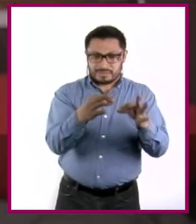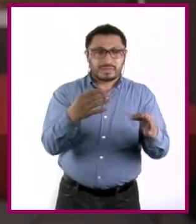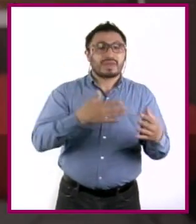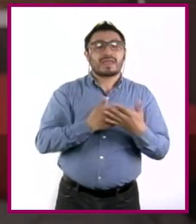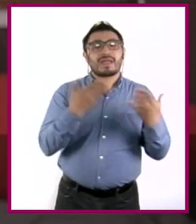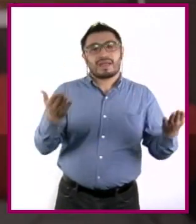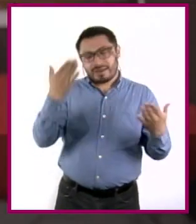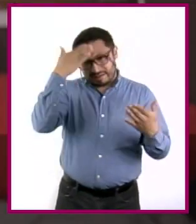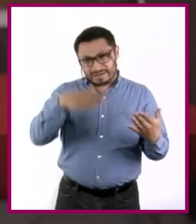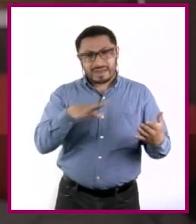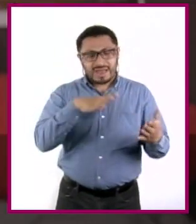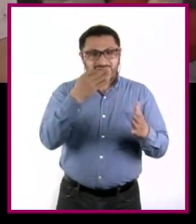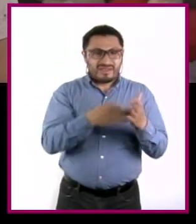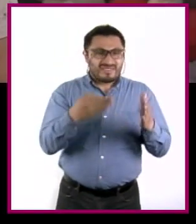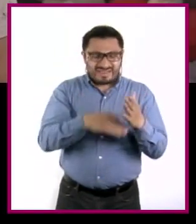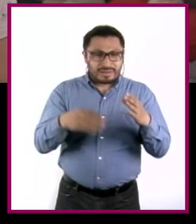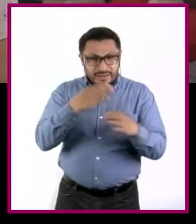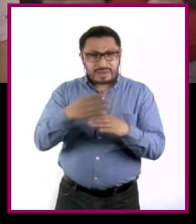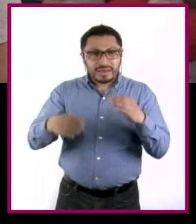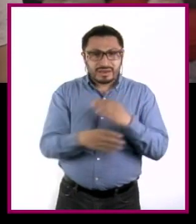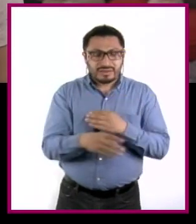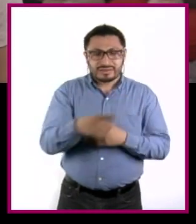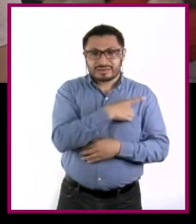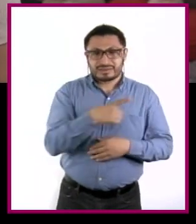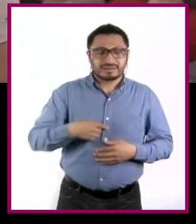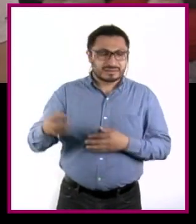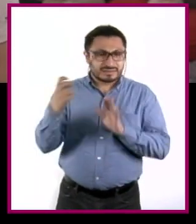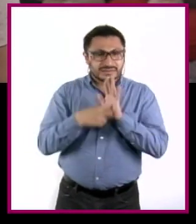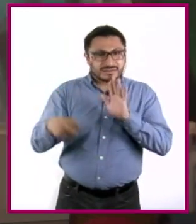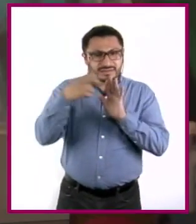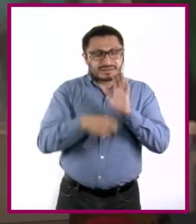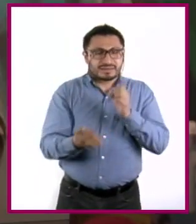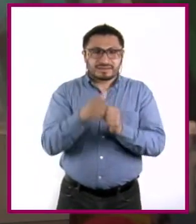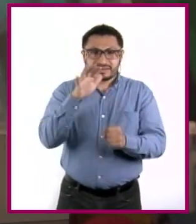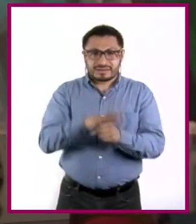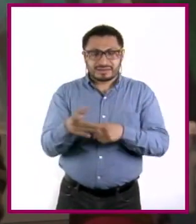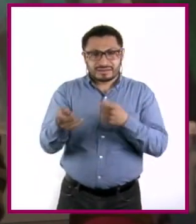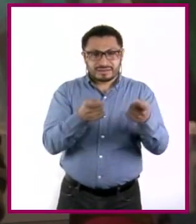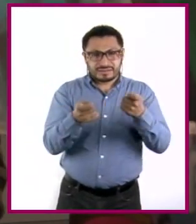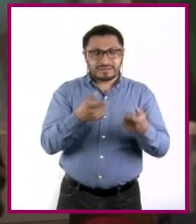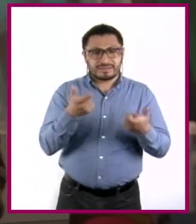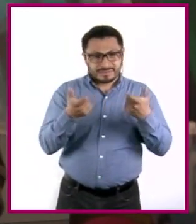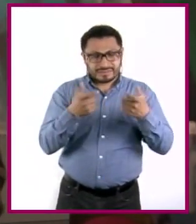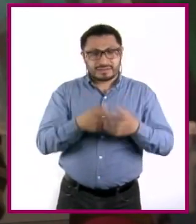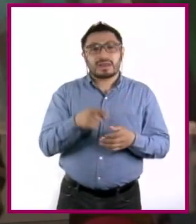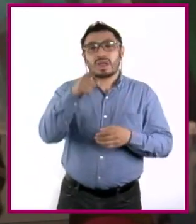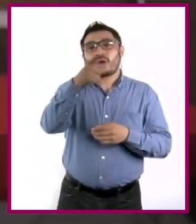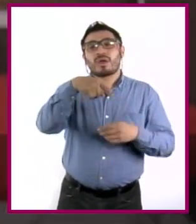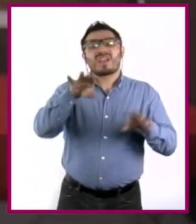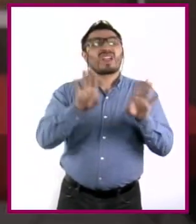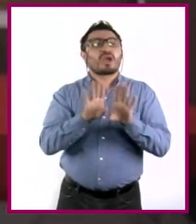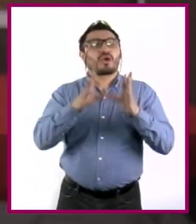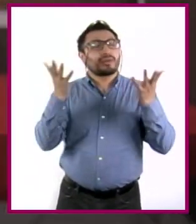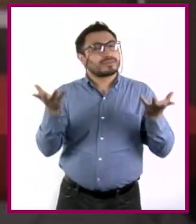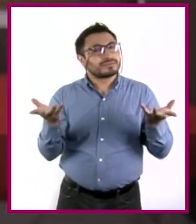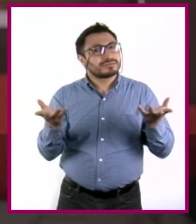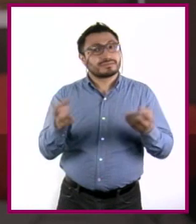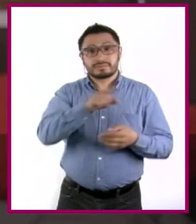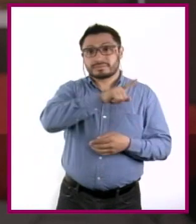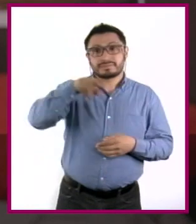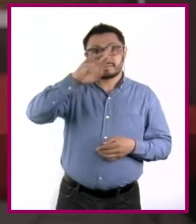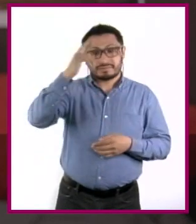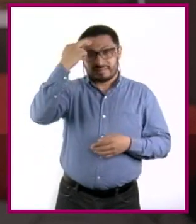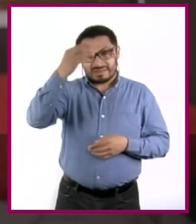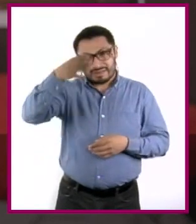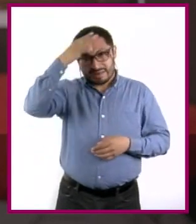aún quedan ciertas cosas que debo mejorar en mi administración. Y a ustedes en casa, ¿cómo les fue? Y recuerden